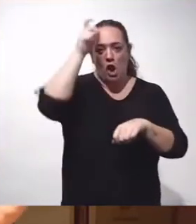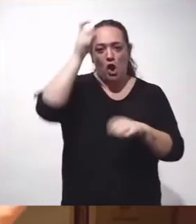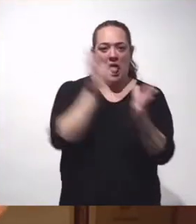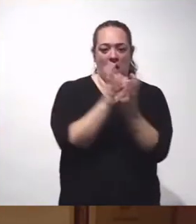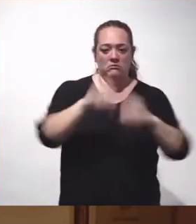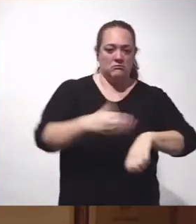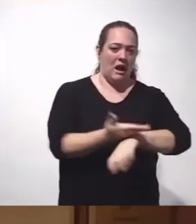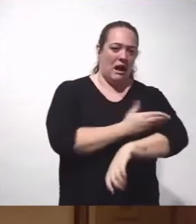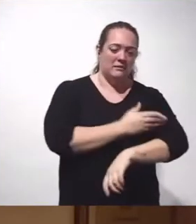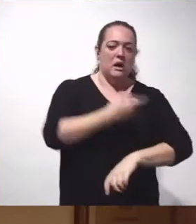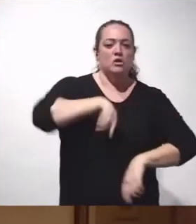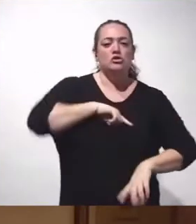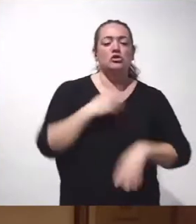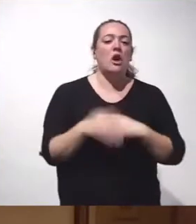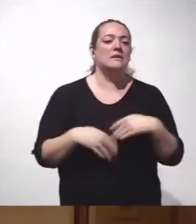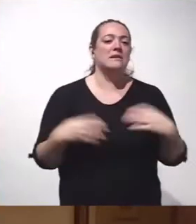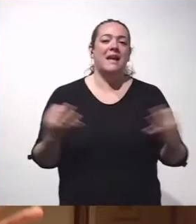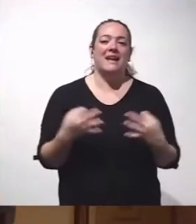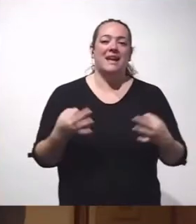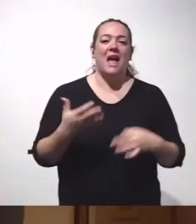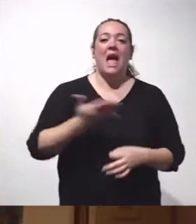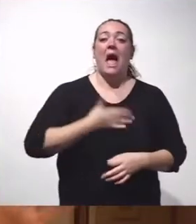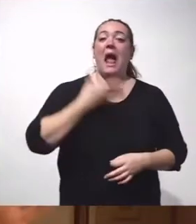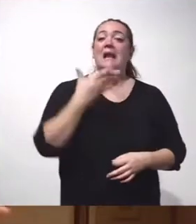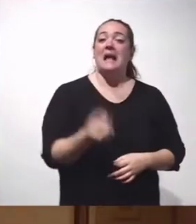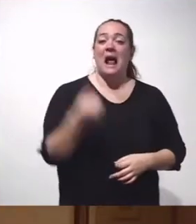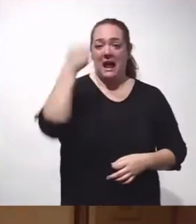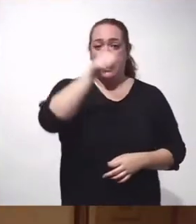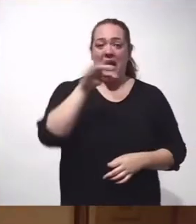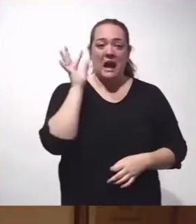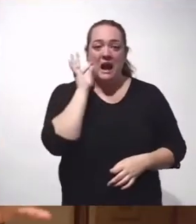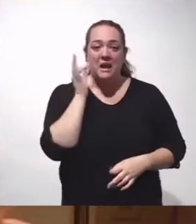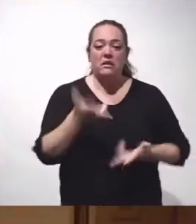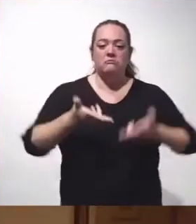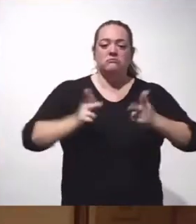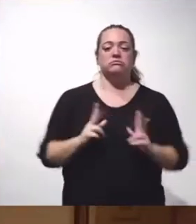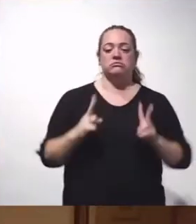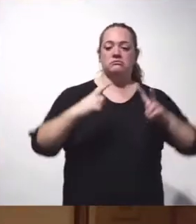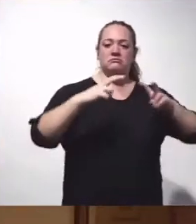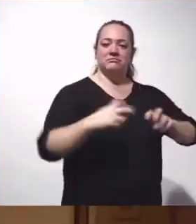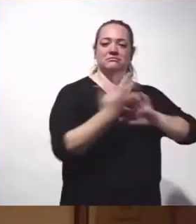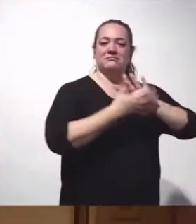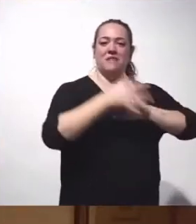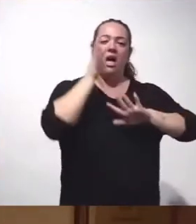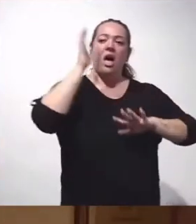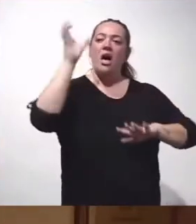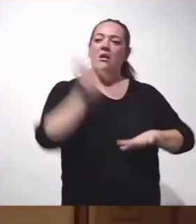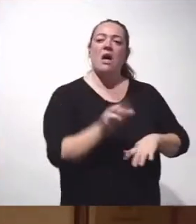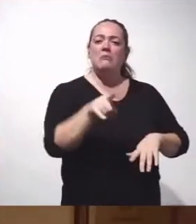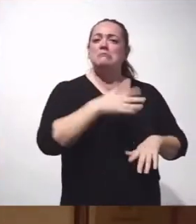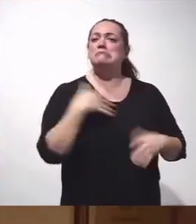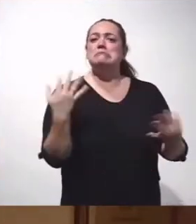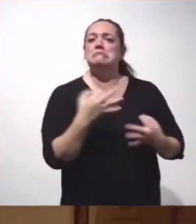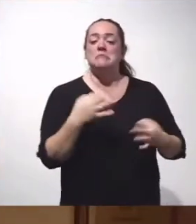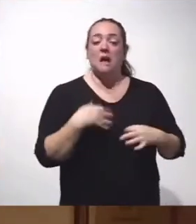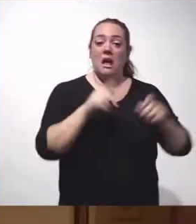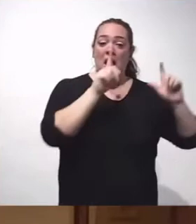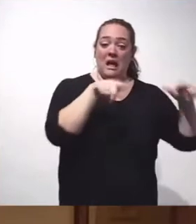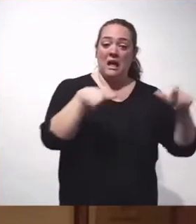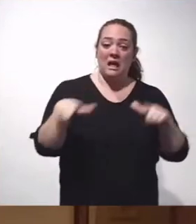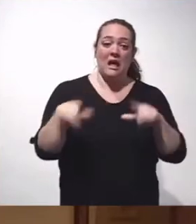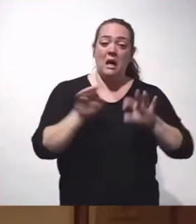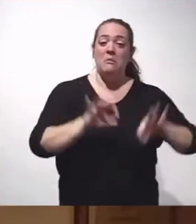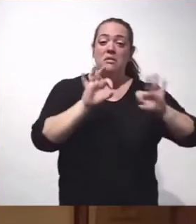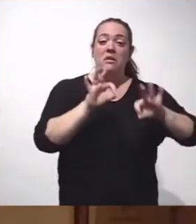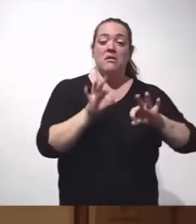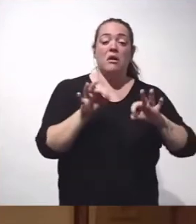¿Qué que hemos hecho con los alcaldes, alcaldesas, escucharles, ver qué querían? Por ejemplo, estos contenedores específicos han sido